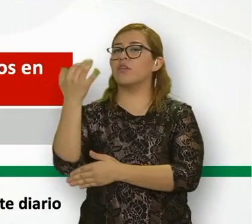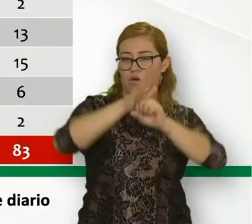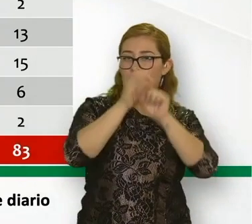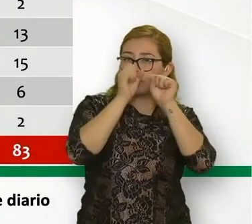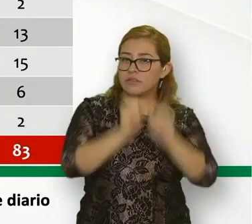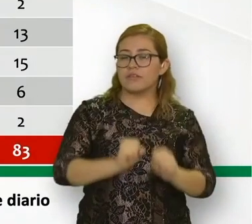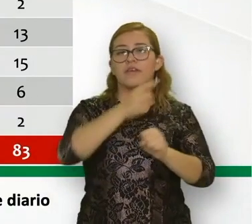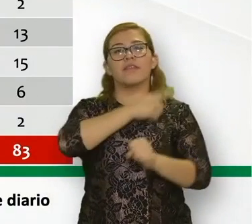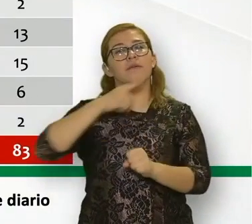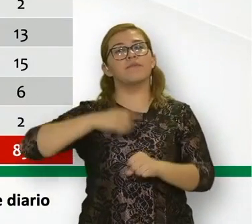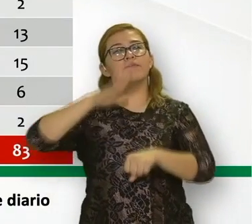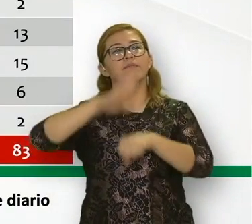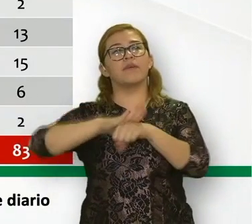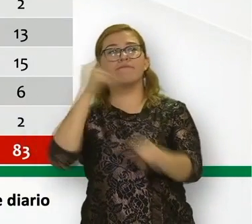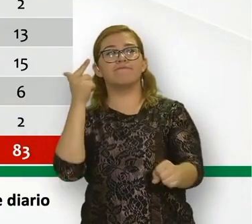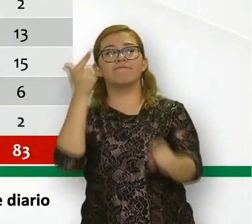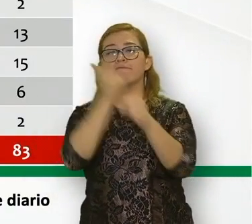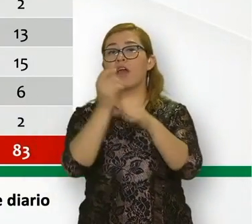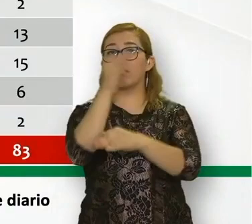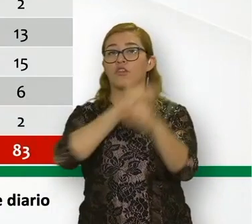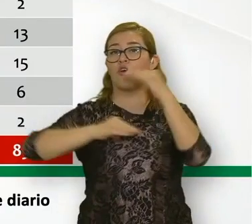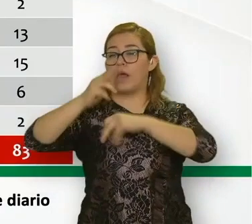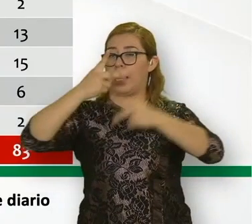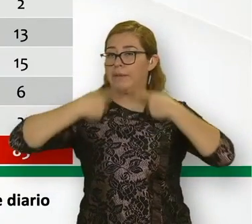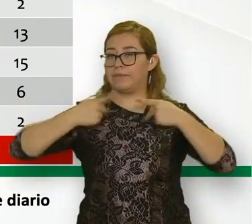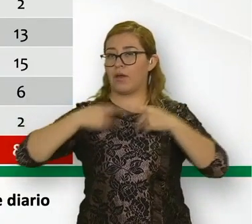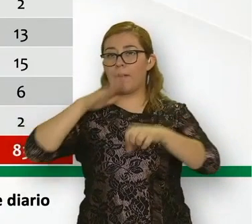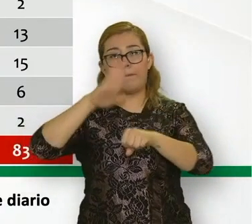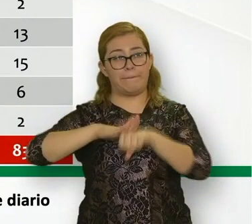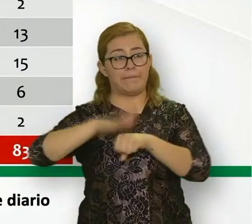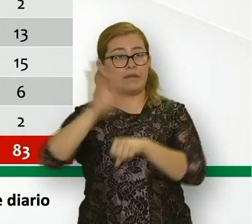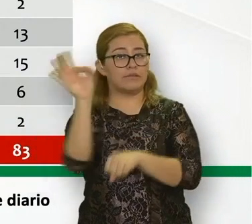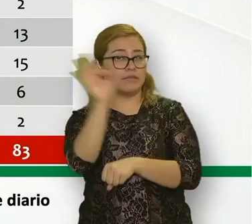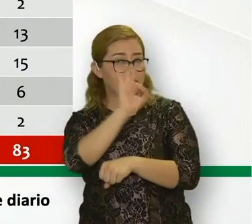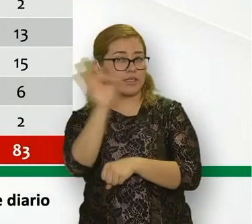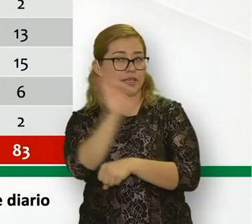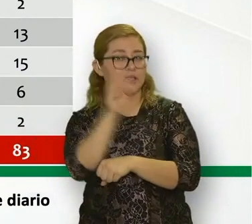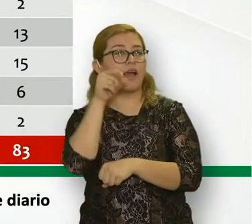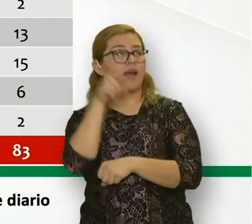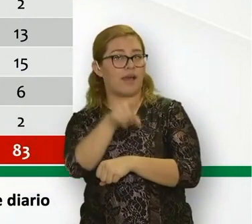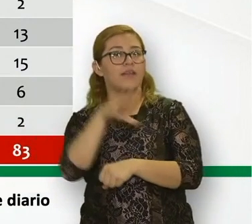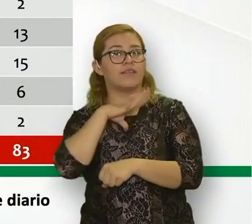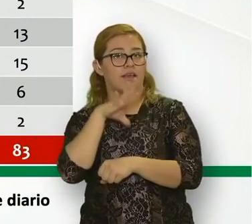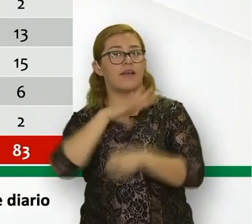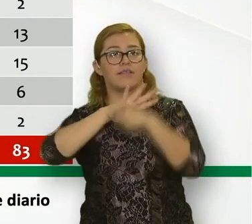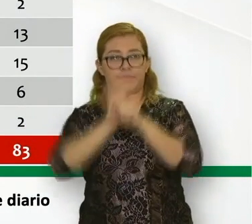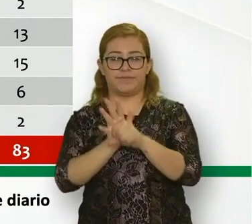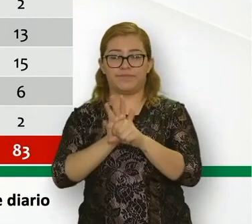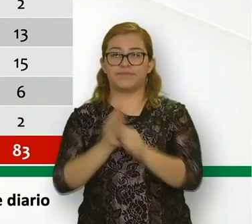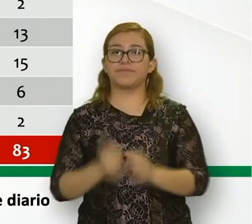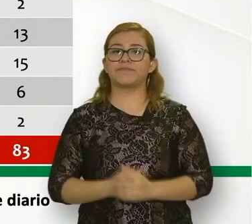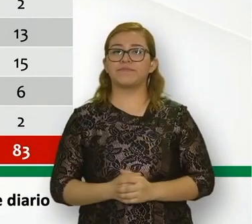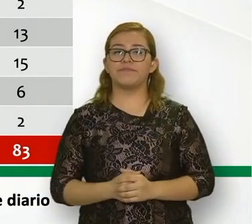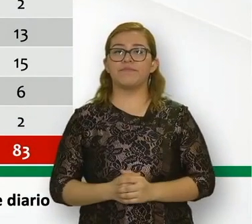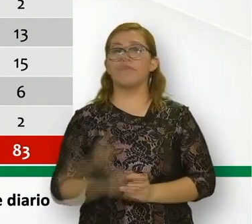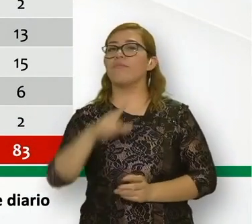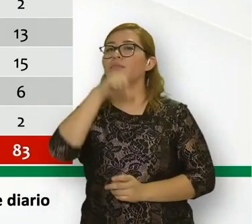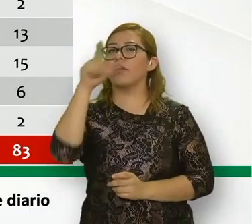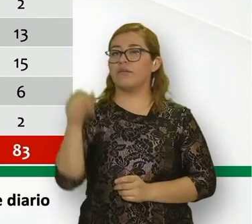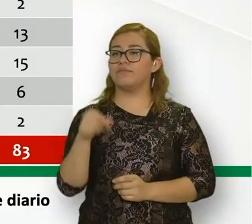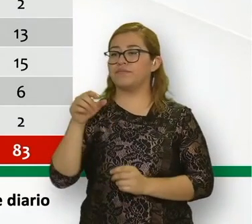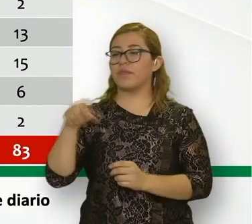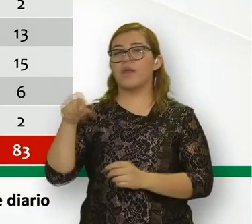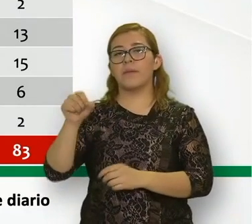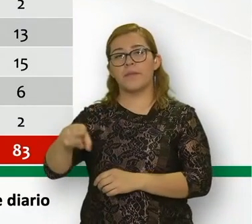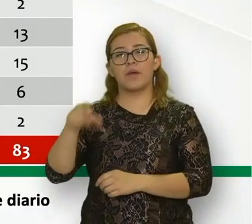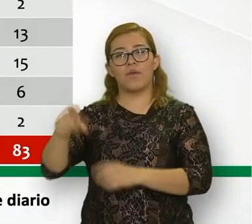resumen, se ha analizado a un total de 5.842 personas que cumplen con los criterios de caso sospechoso, de